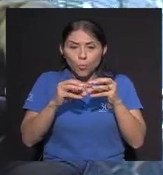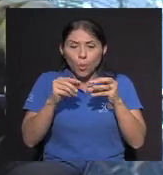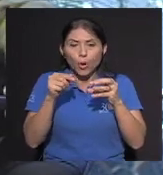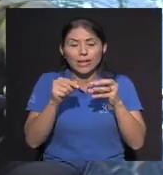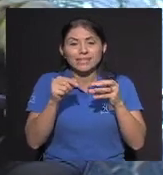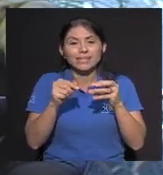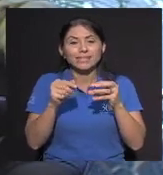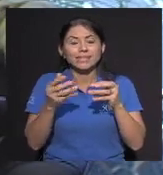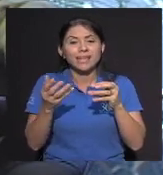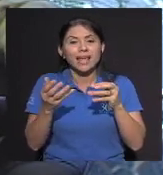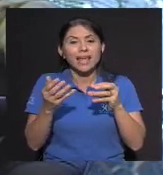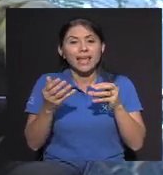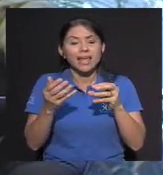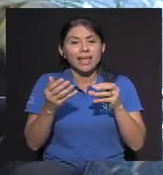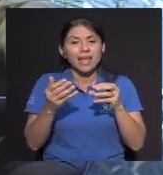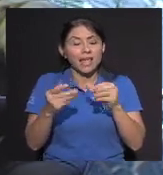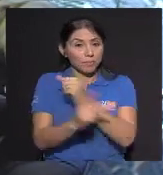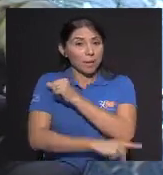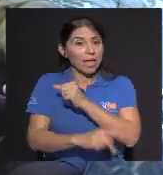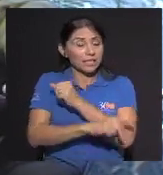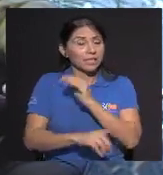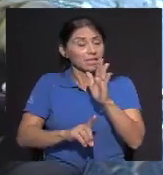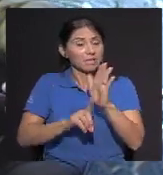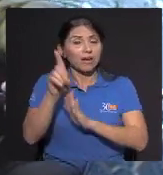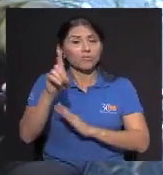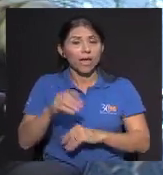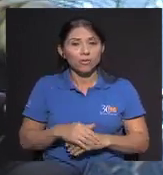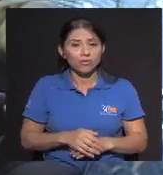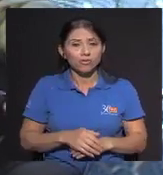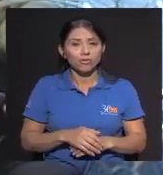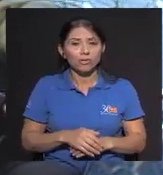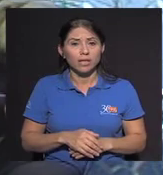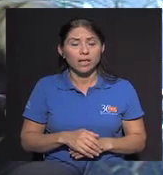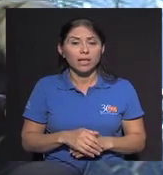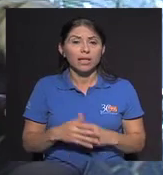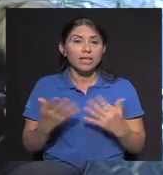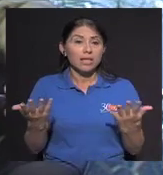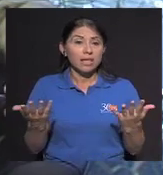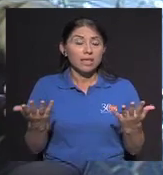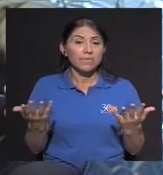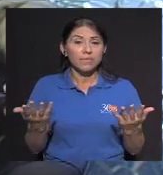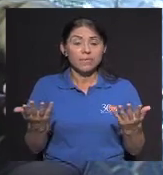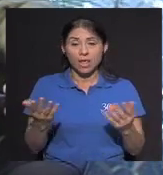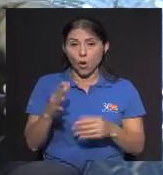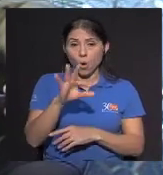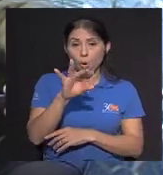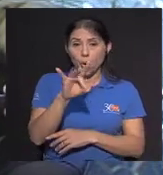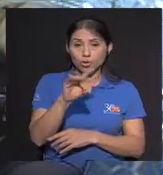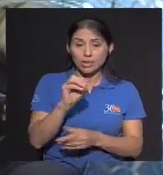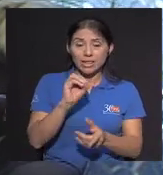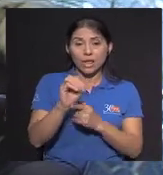De los países Desarrollados Y produce El 80 El 90%